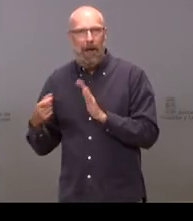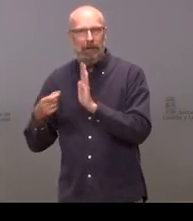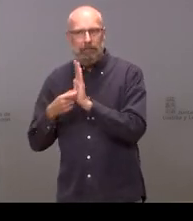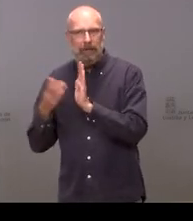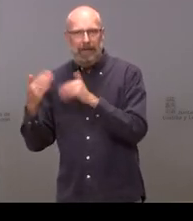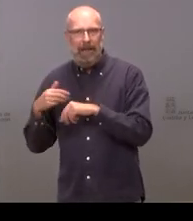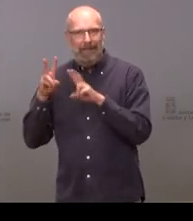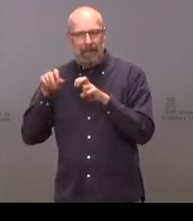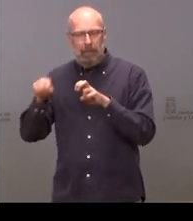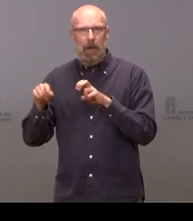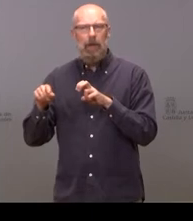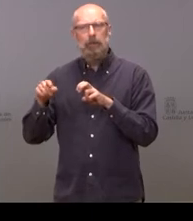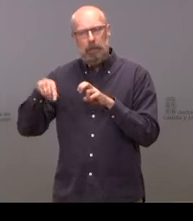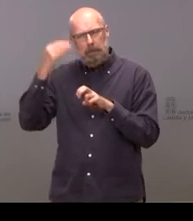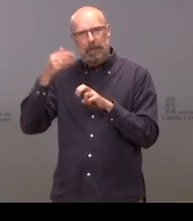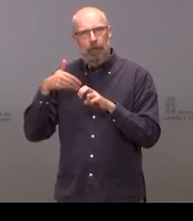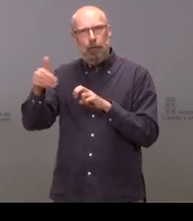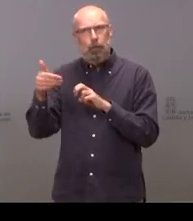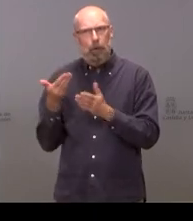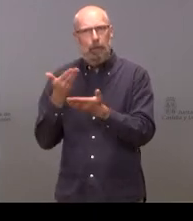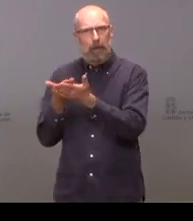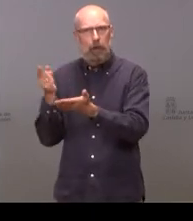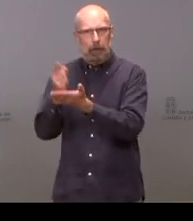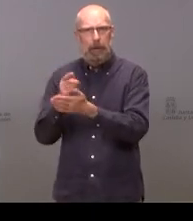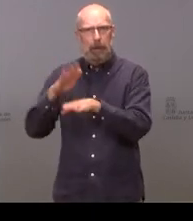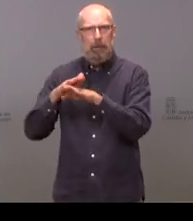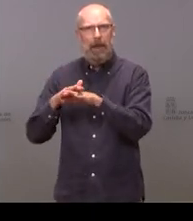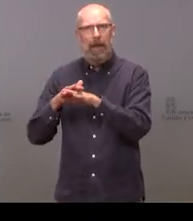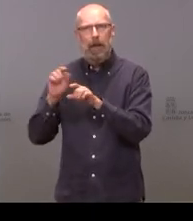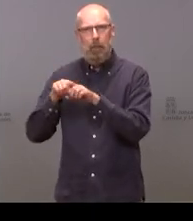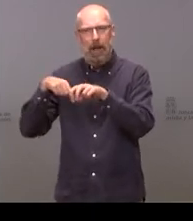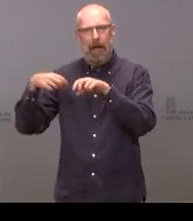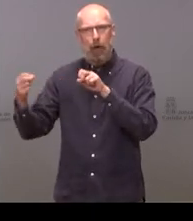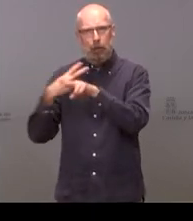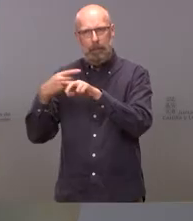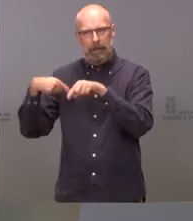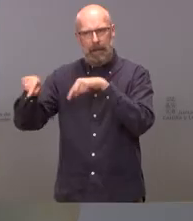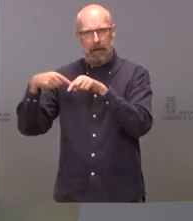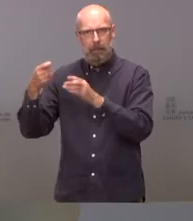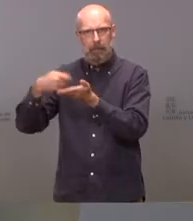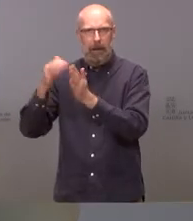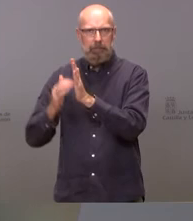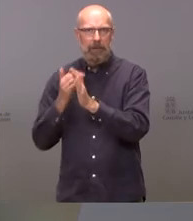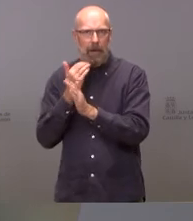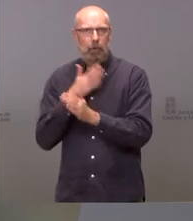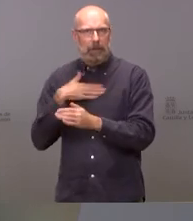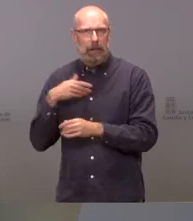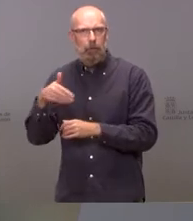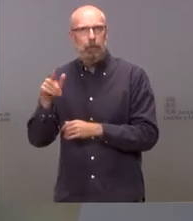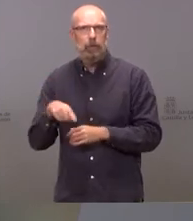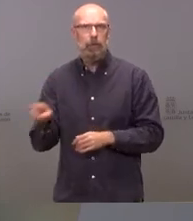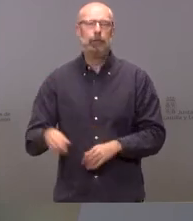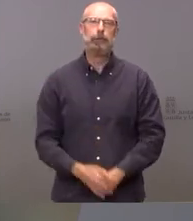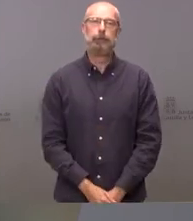de presión para conseguir alguna rebaja para esta autopista gracias bueno respecto a los cuatro